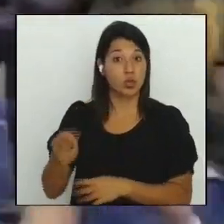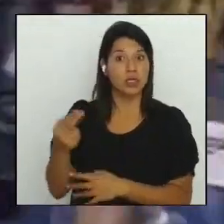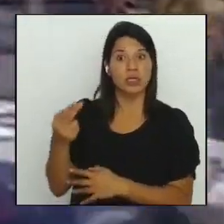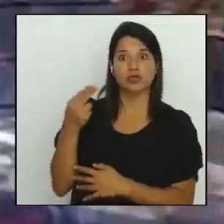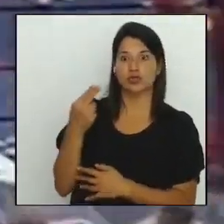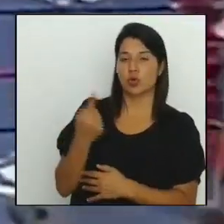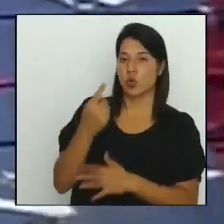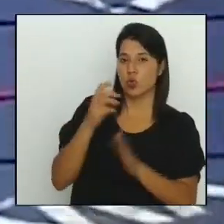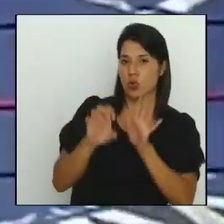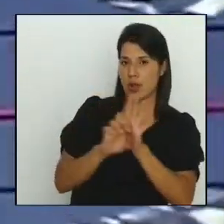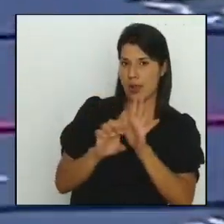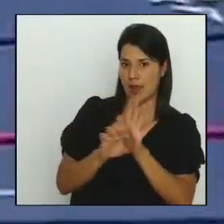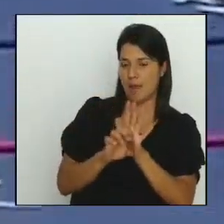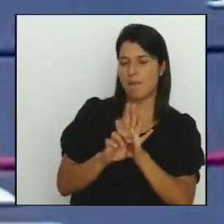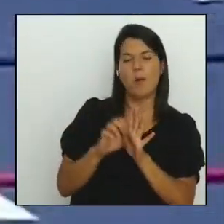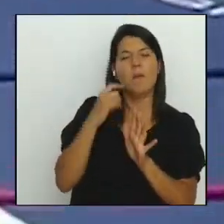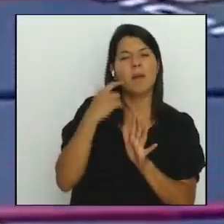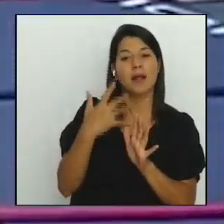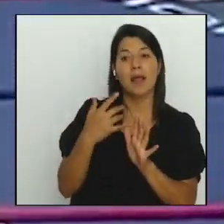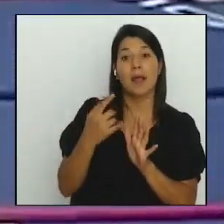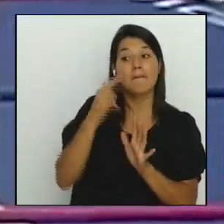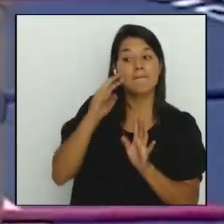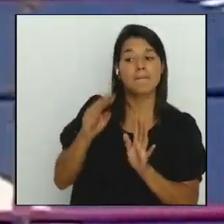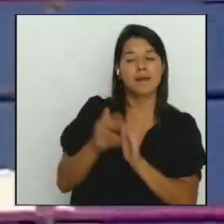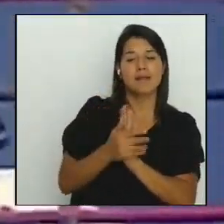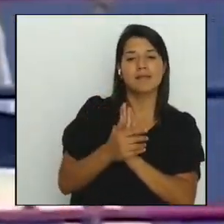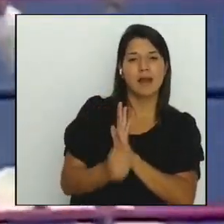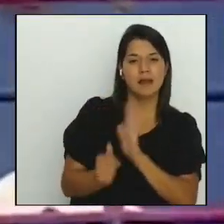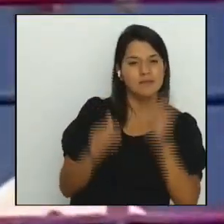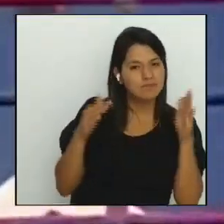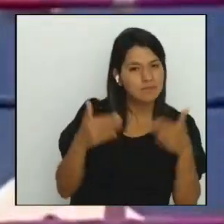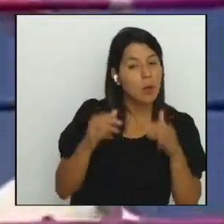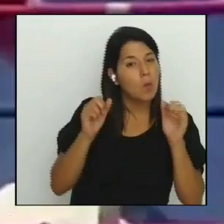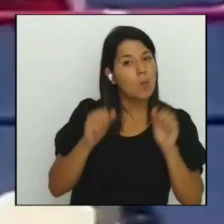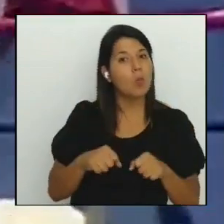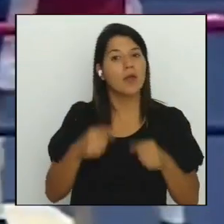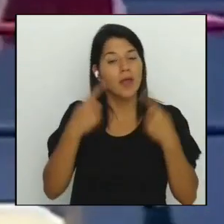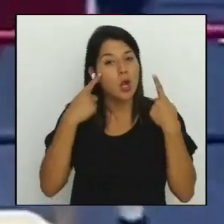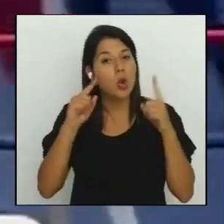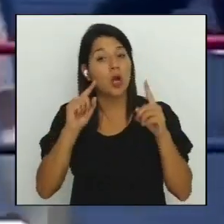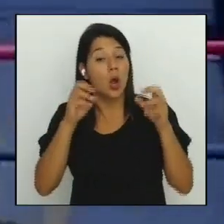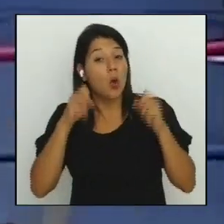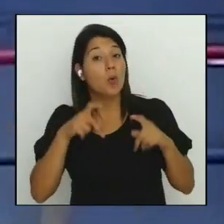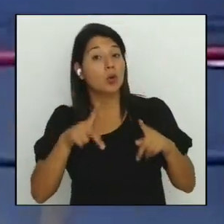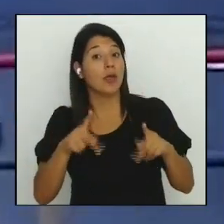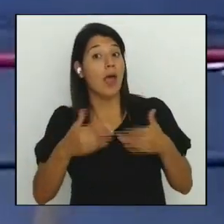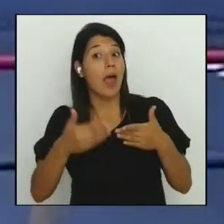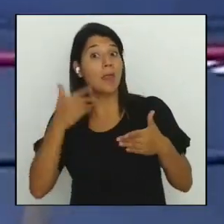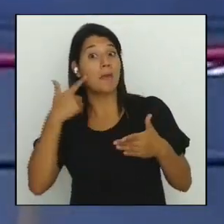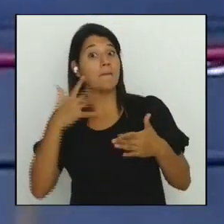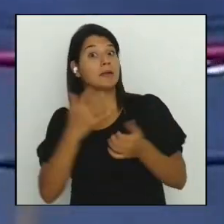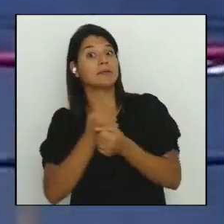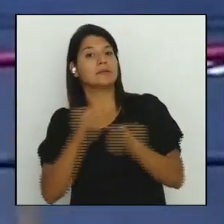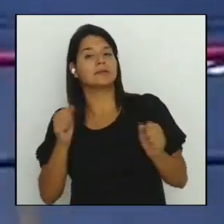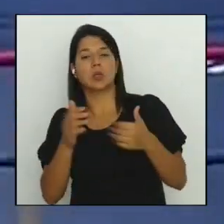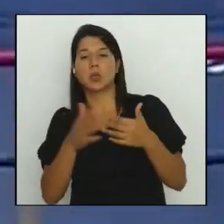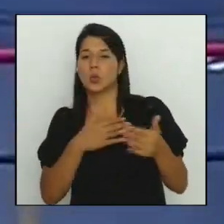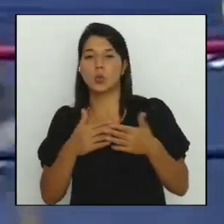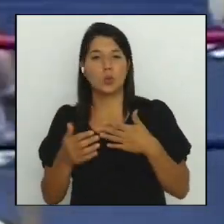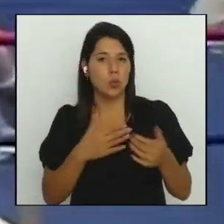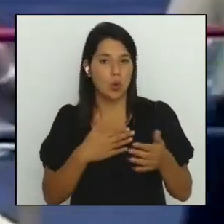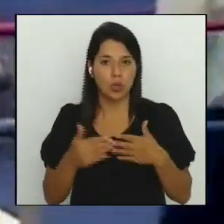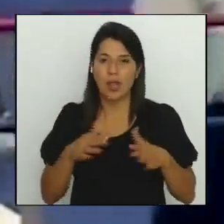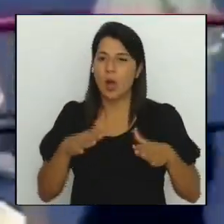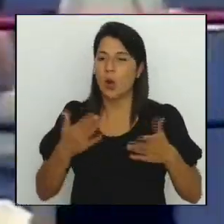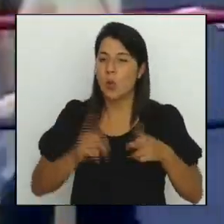ejemplo de que el talento y la dedicación pueden abrir puertas que parecían inalcanzables sin importar el origen o las circunstancias